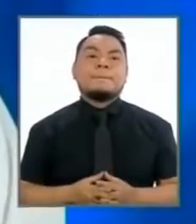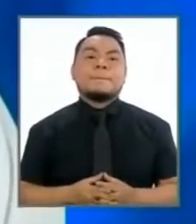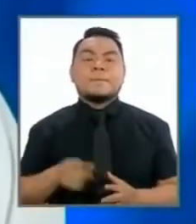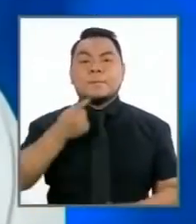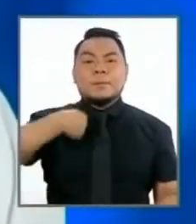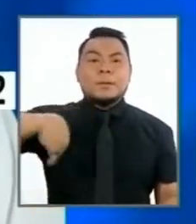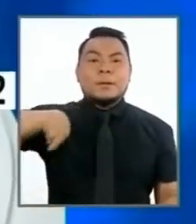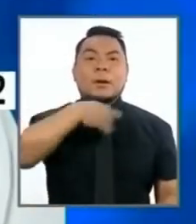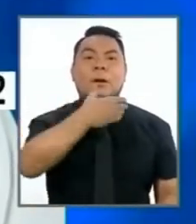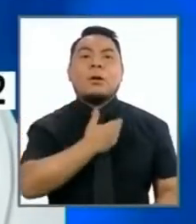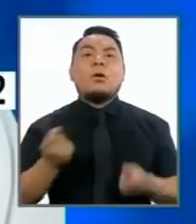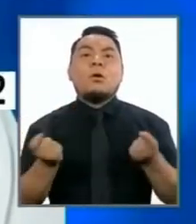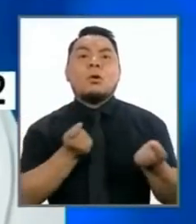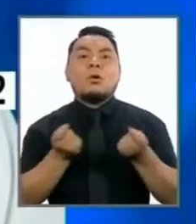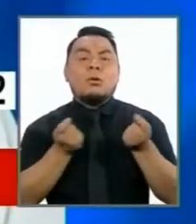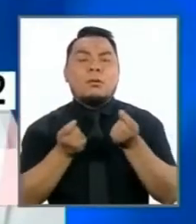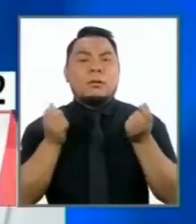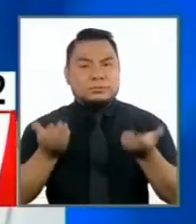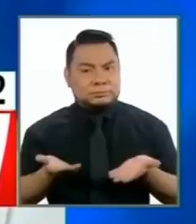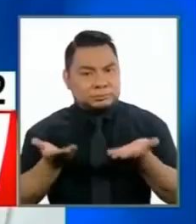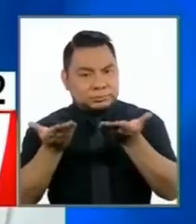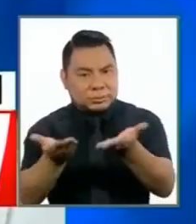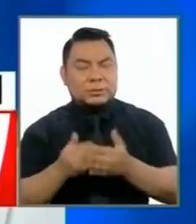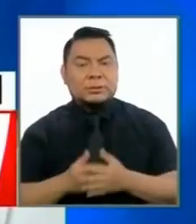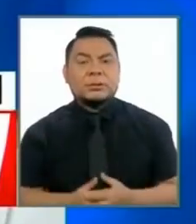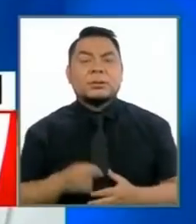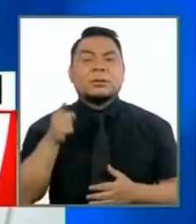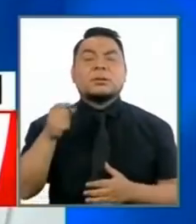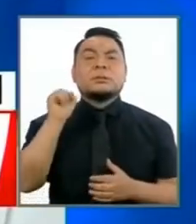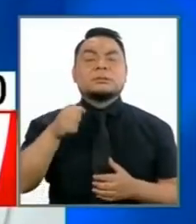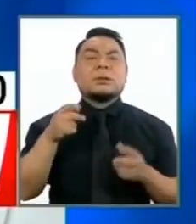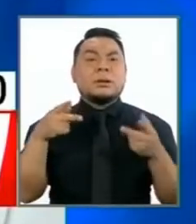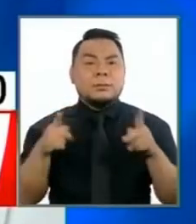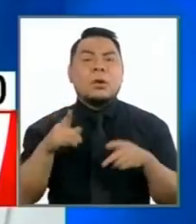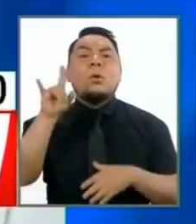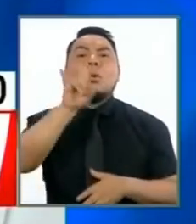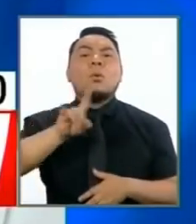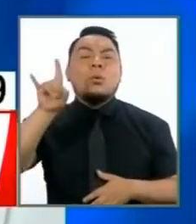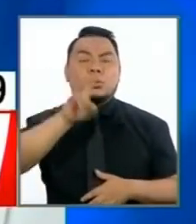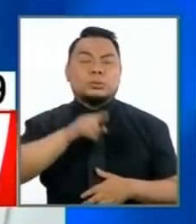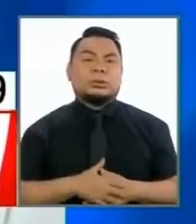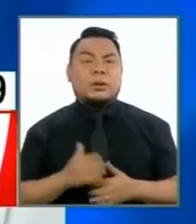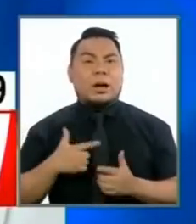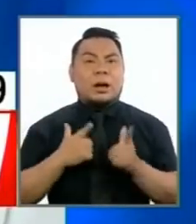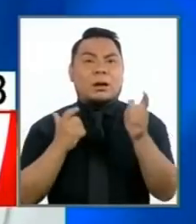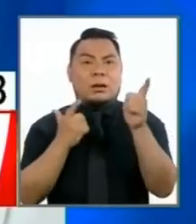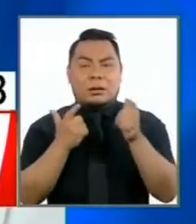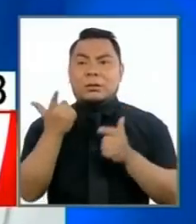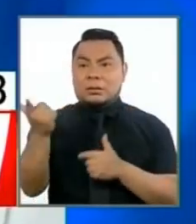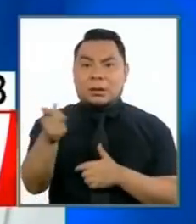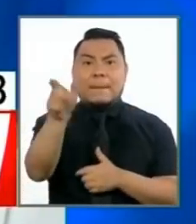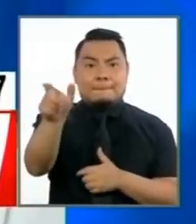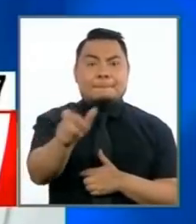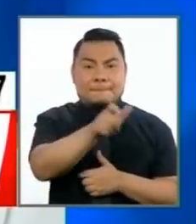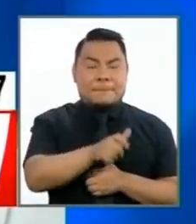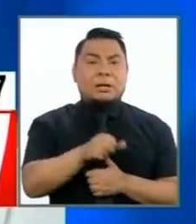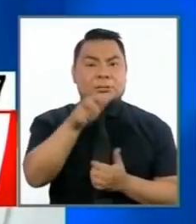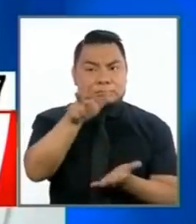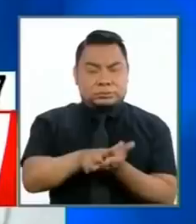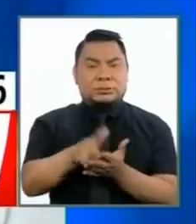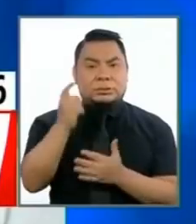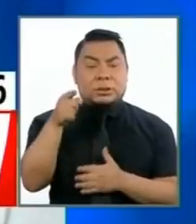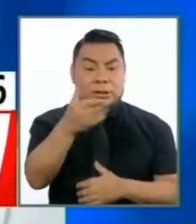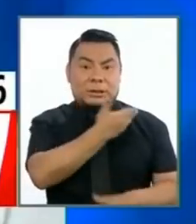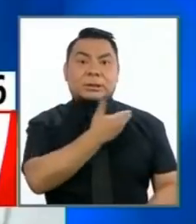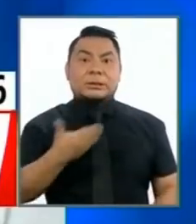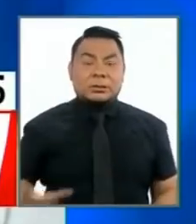nuestro gobierno facilitará la licencia de uso de armas de fuego a los ciudadanos si